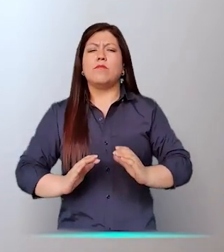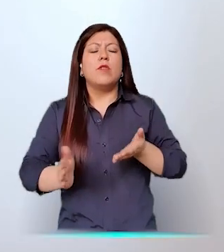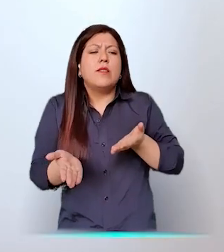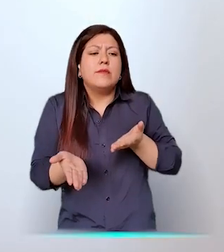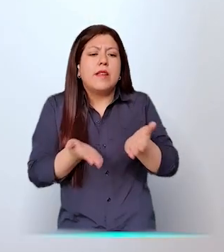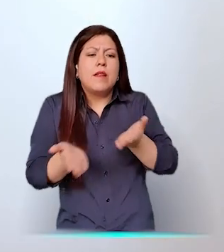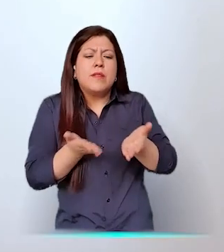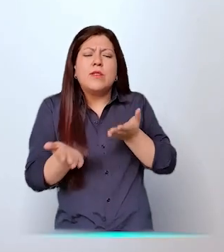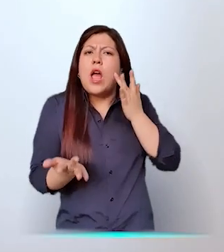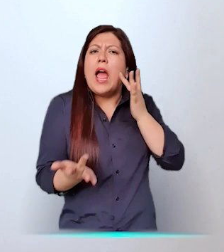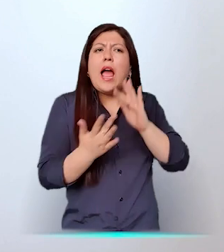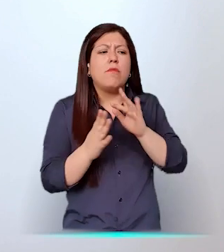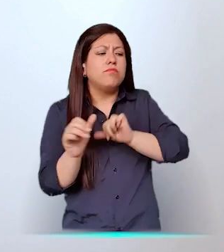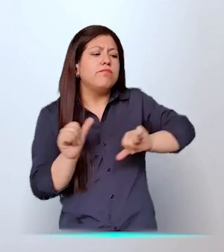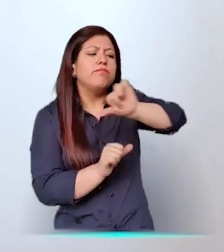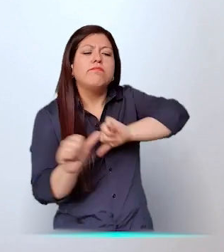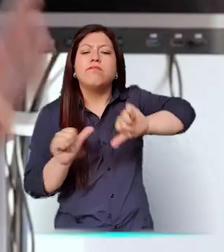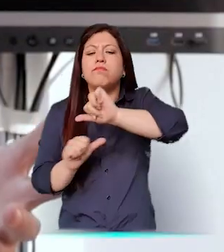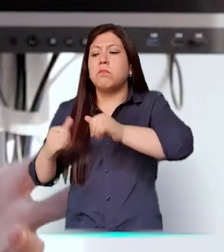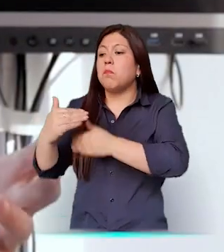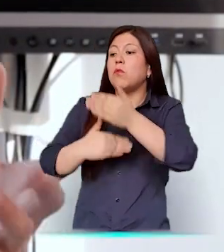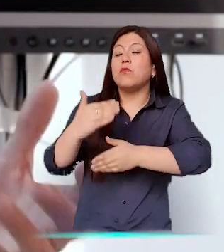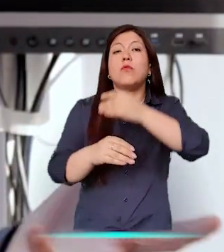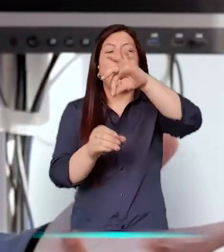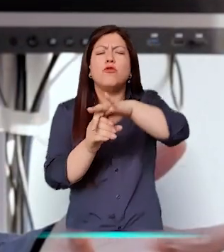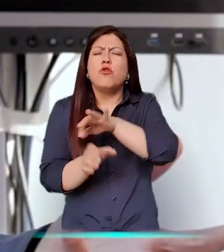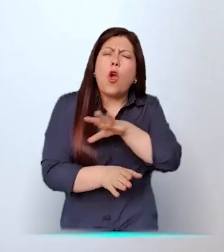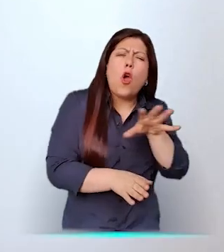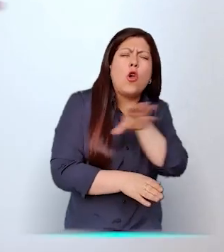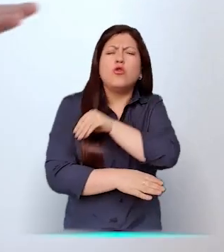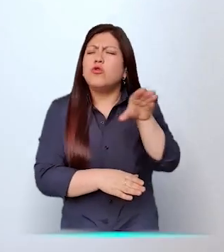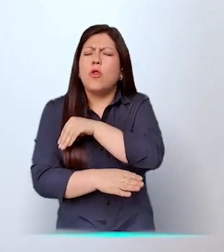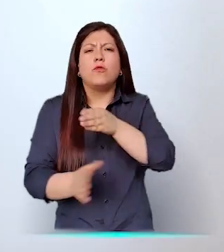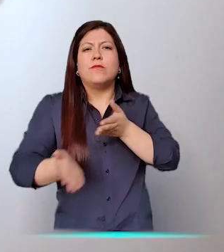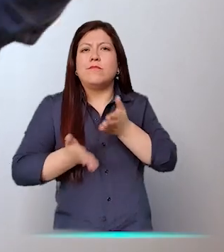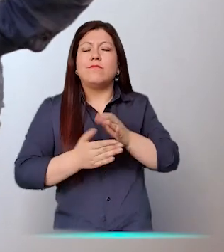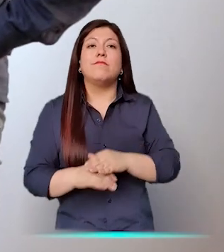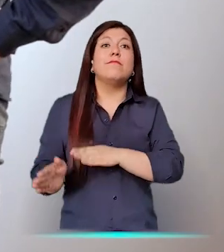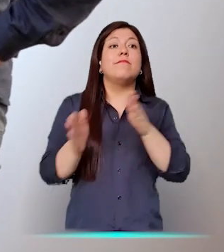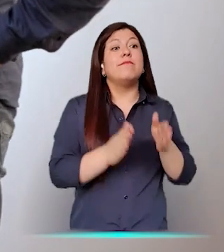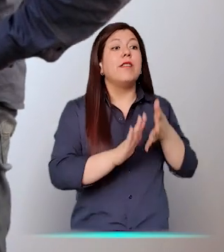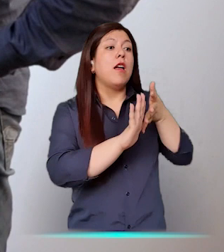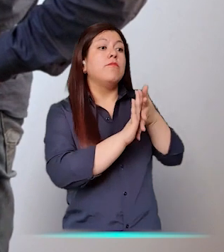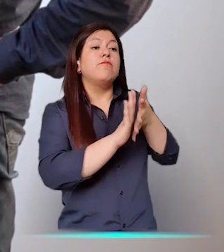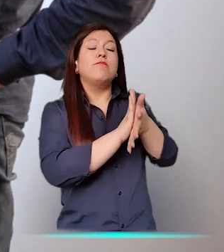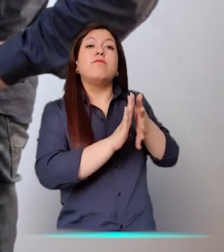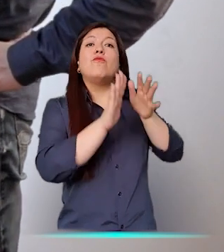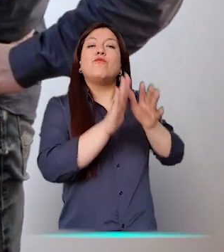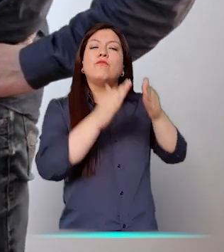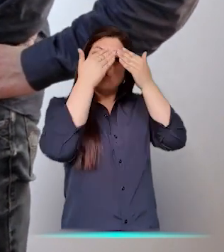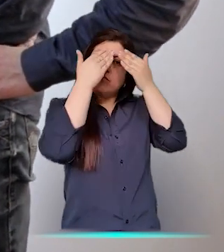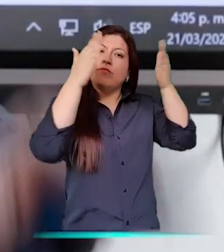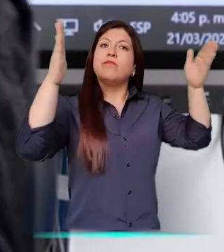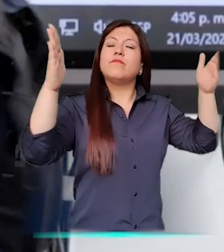o sea, todo lo relacionado con los trámites y procesos electorales. Todos los servicios, todos. Y la tercera, datos para